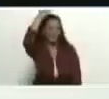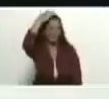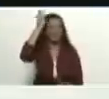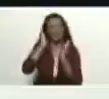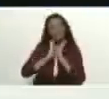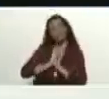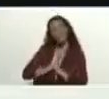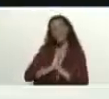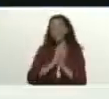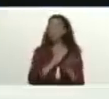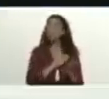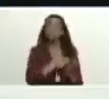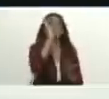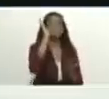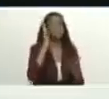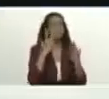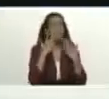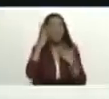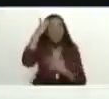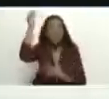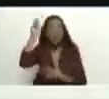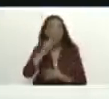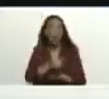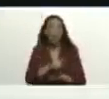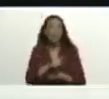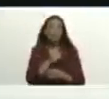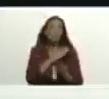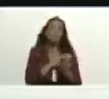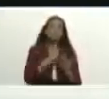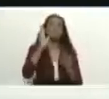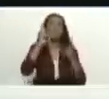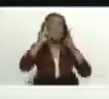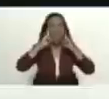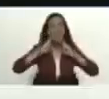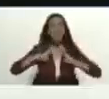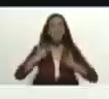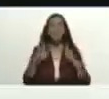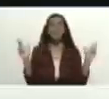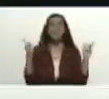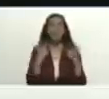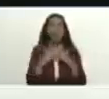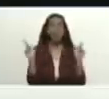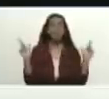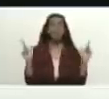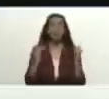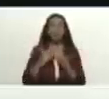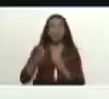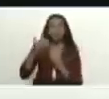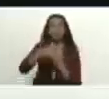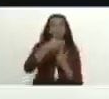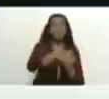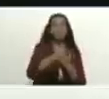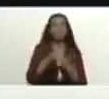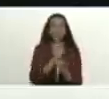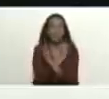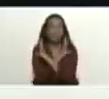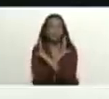le pido y Dios siempre me concede mi petición y siempre me da